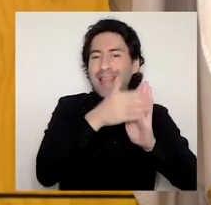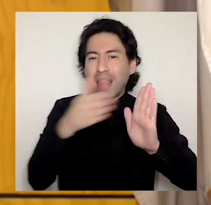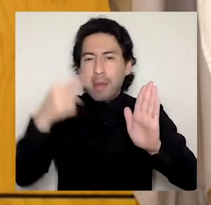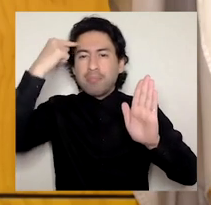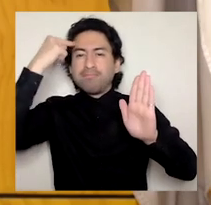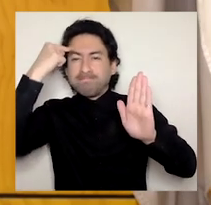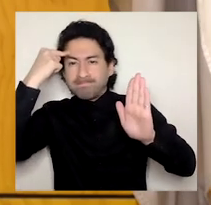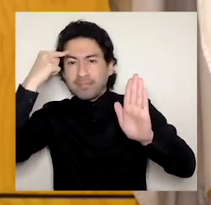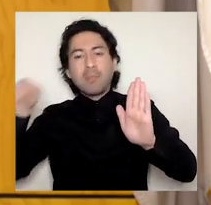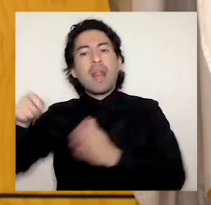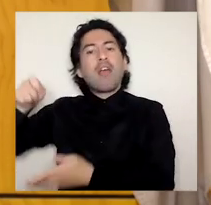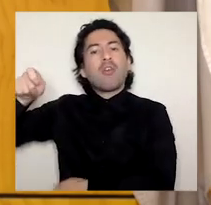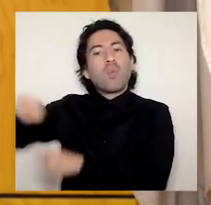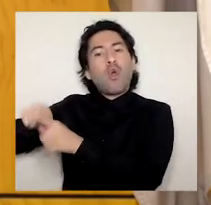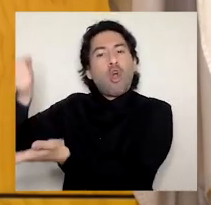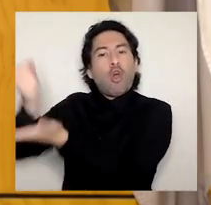nuestro estamento administrativo.